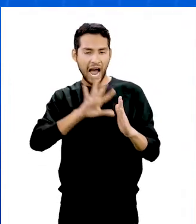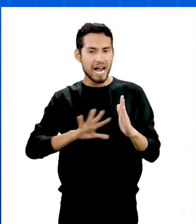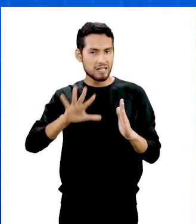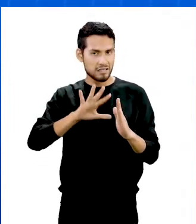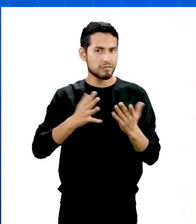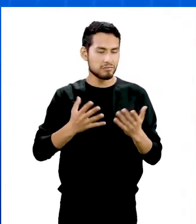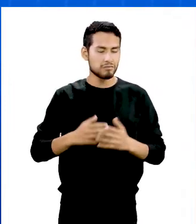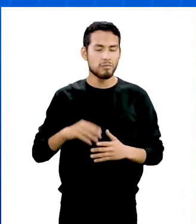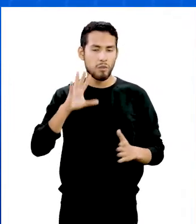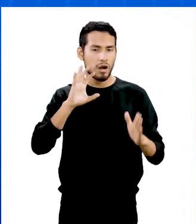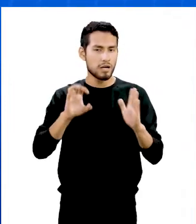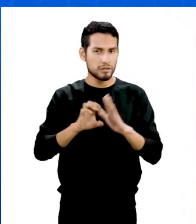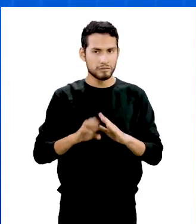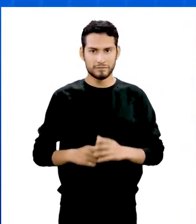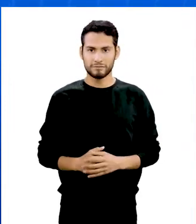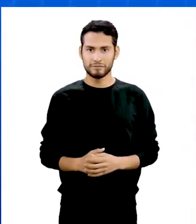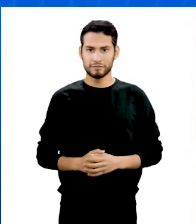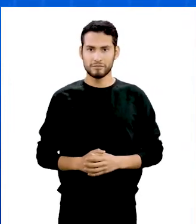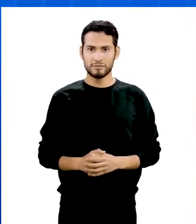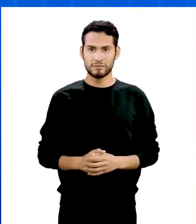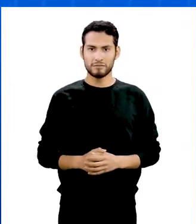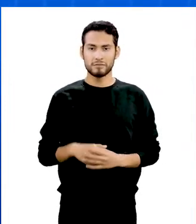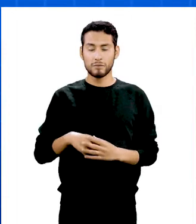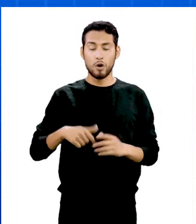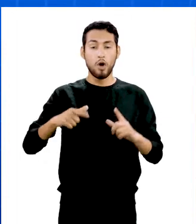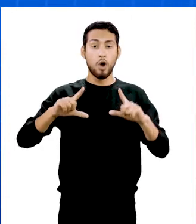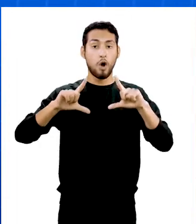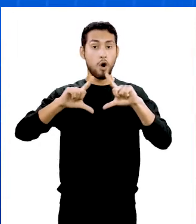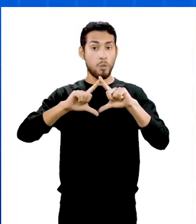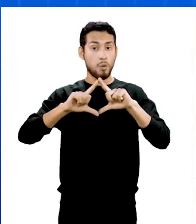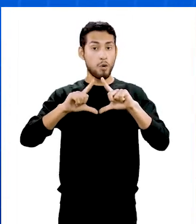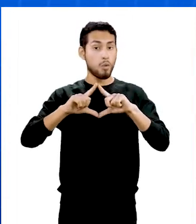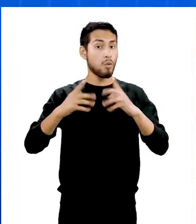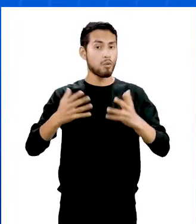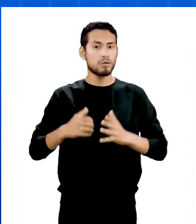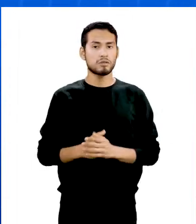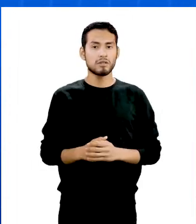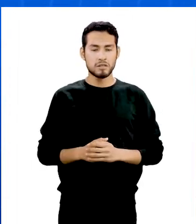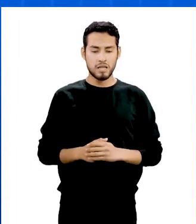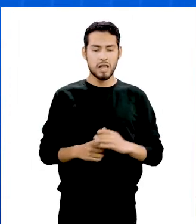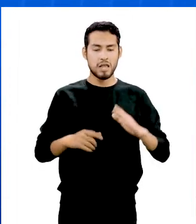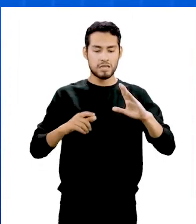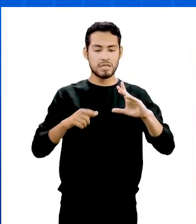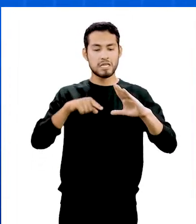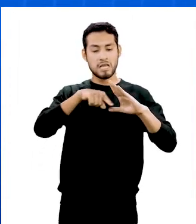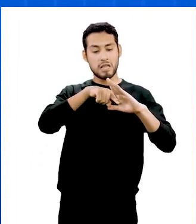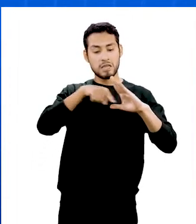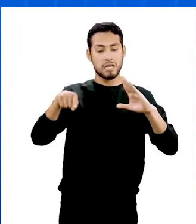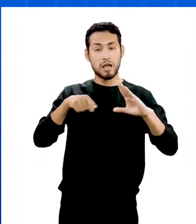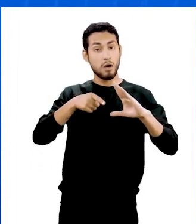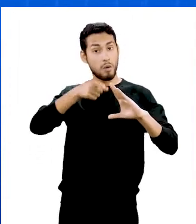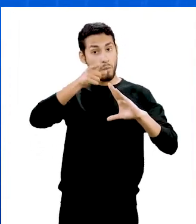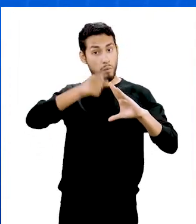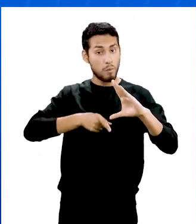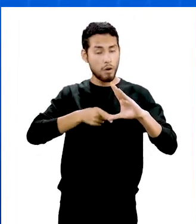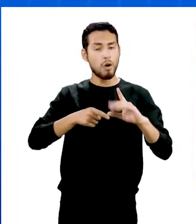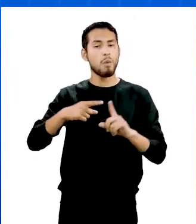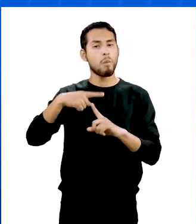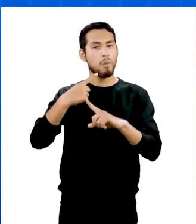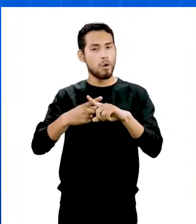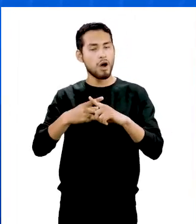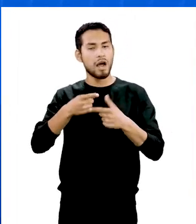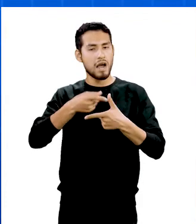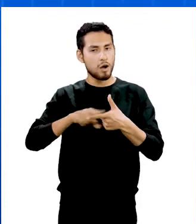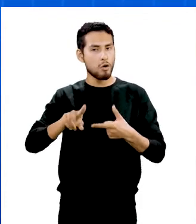figuras. Por ejemplo, para hallar el área del rombo, multiplicamos diagonal mayor por diagonal menor